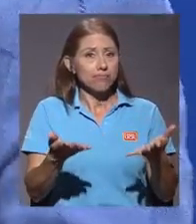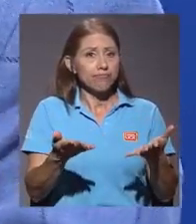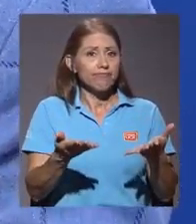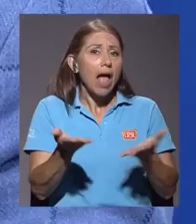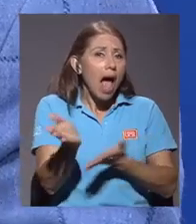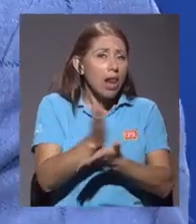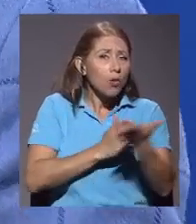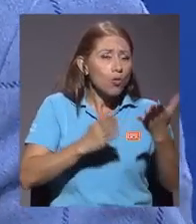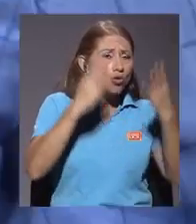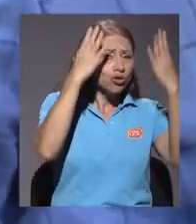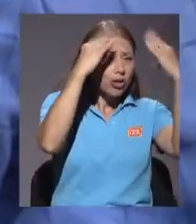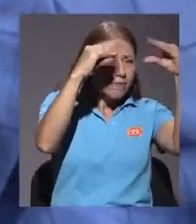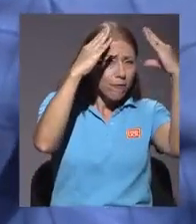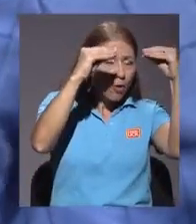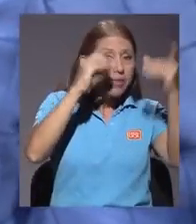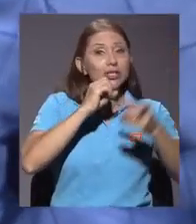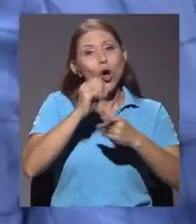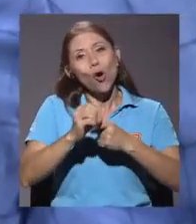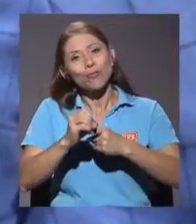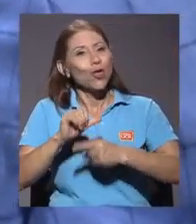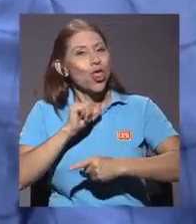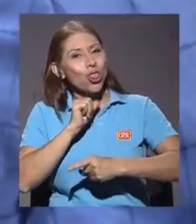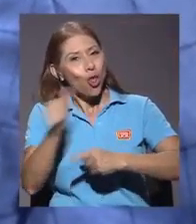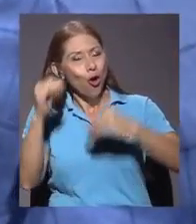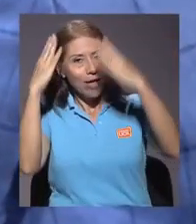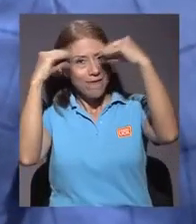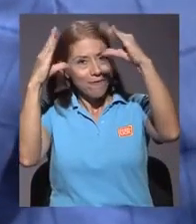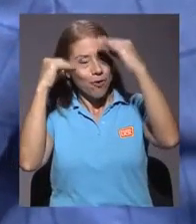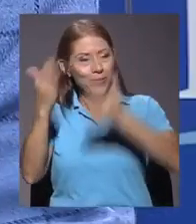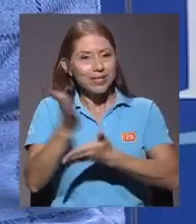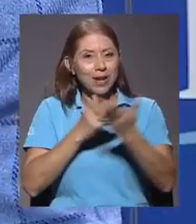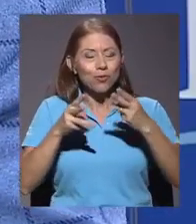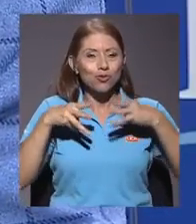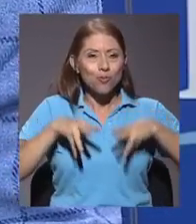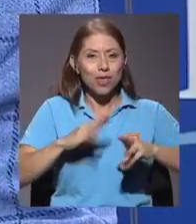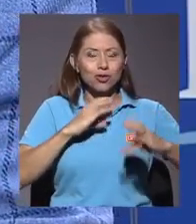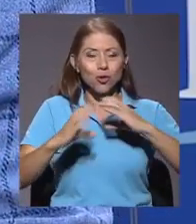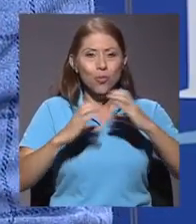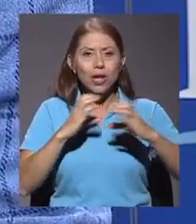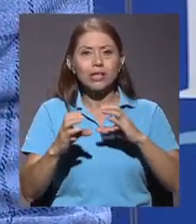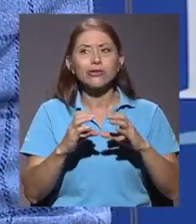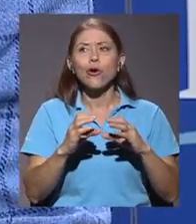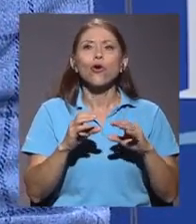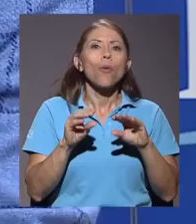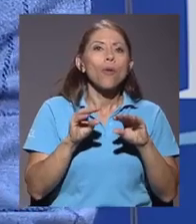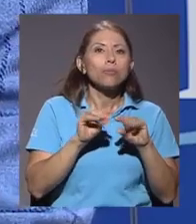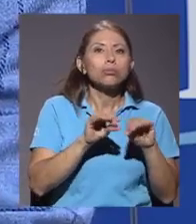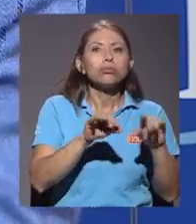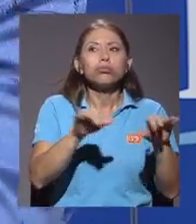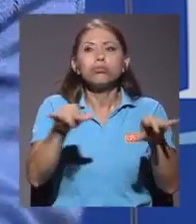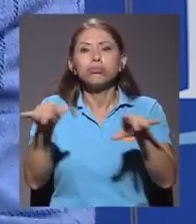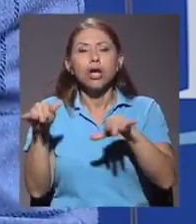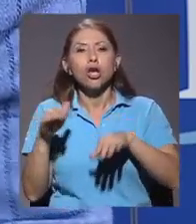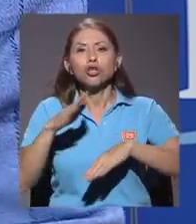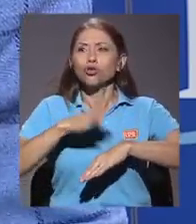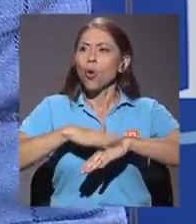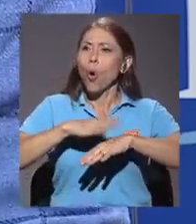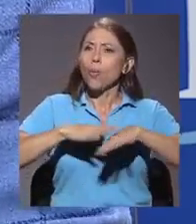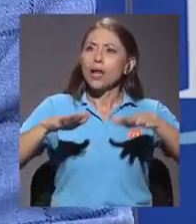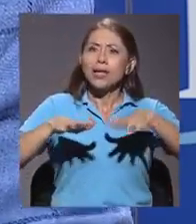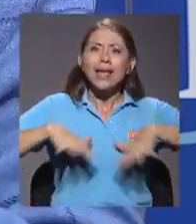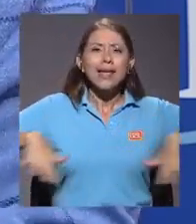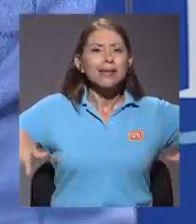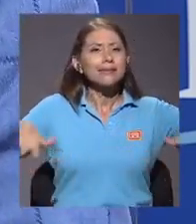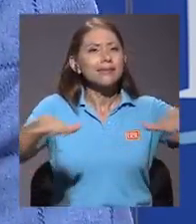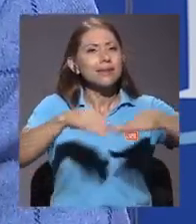o desinformativo, diría yo, que han hecho ciertos medios de comunicación en torno a este espacio de arte